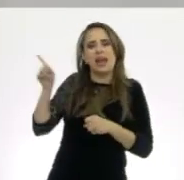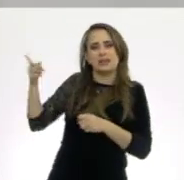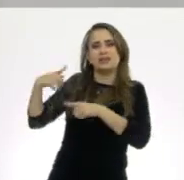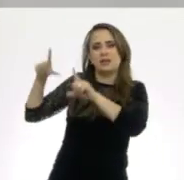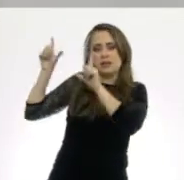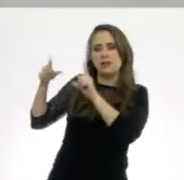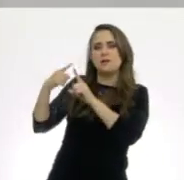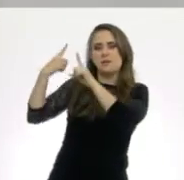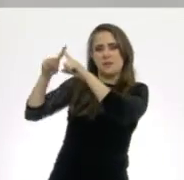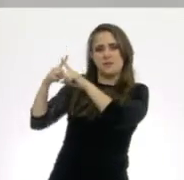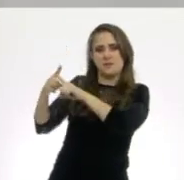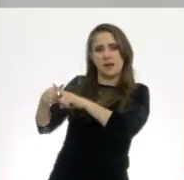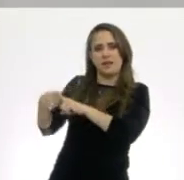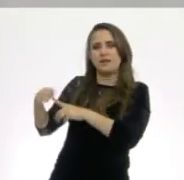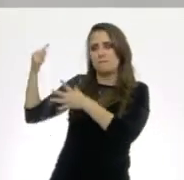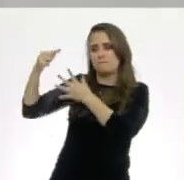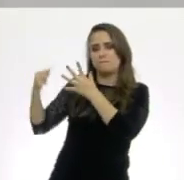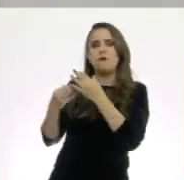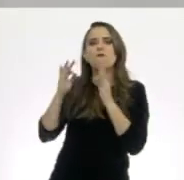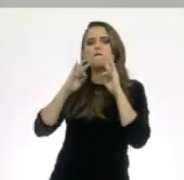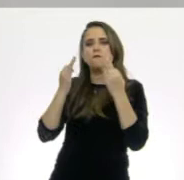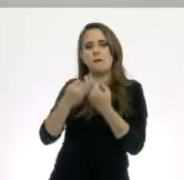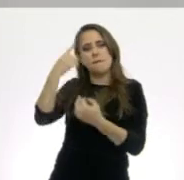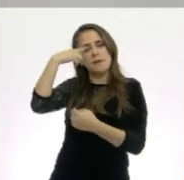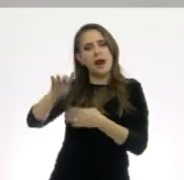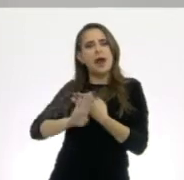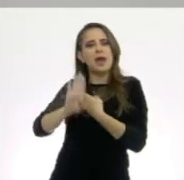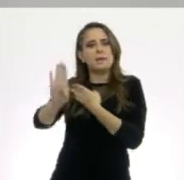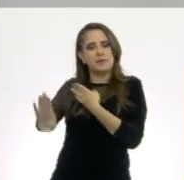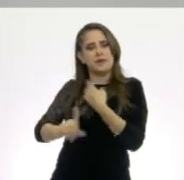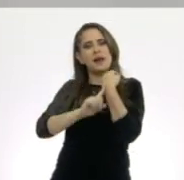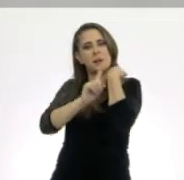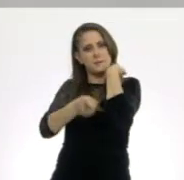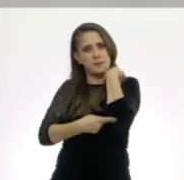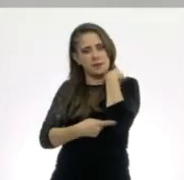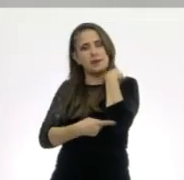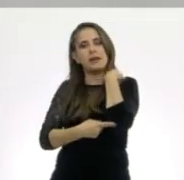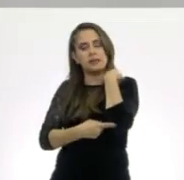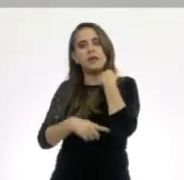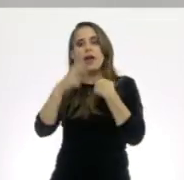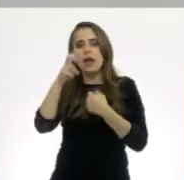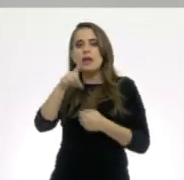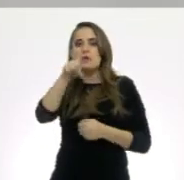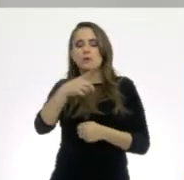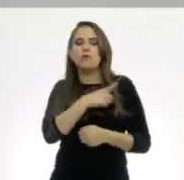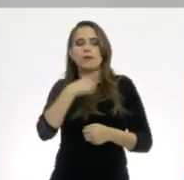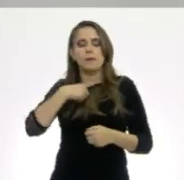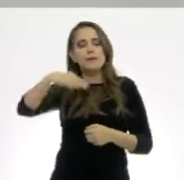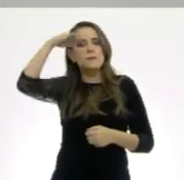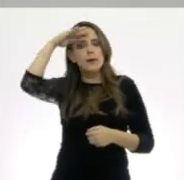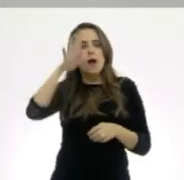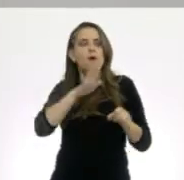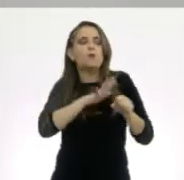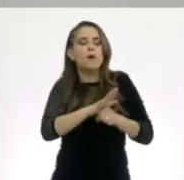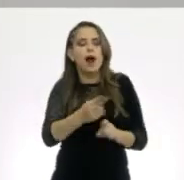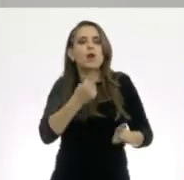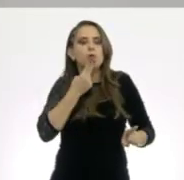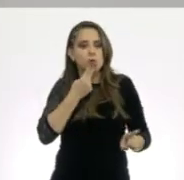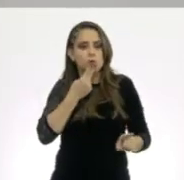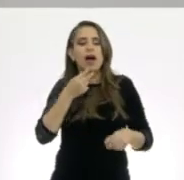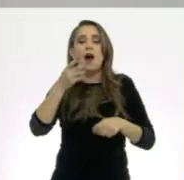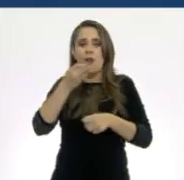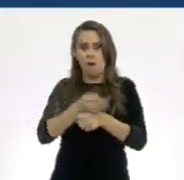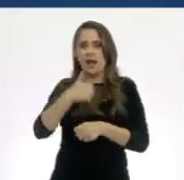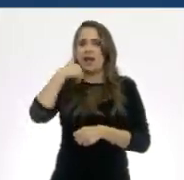video. ¿Qué les parece si participamos en otro juego para recordar con más profundidad los métodos anticonceptivos?